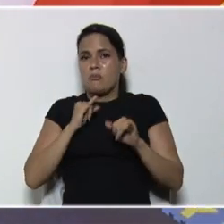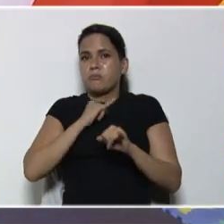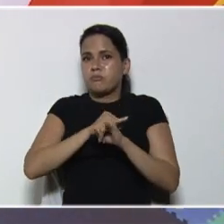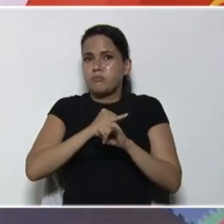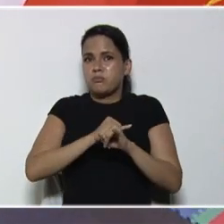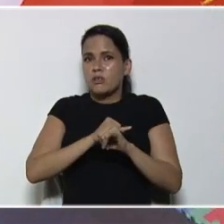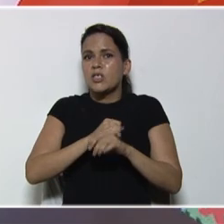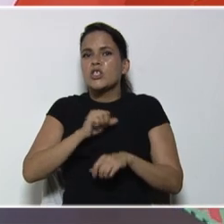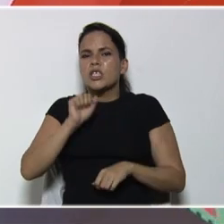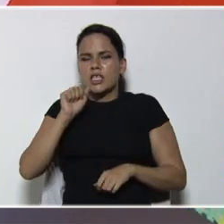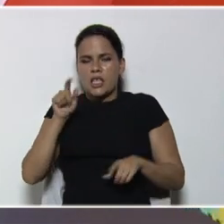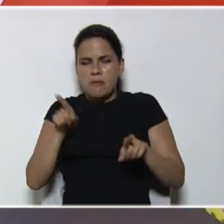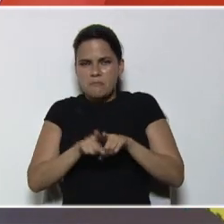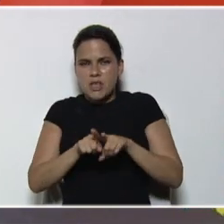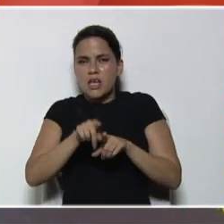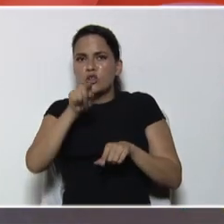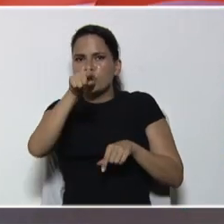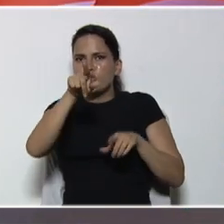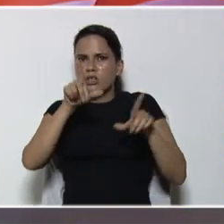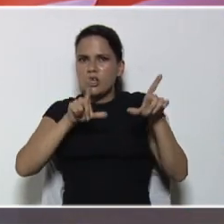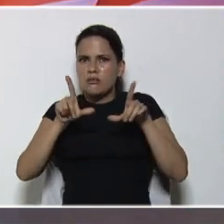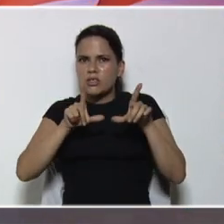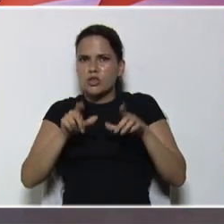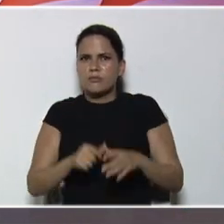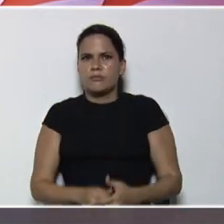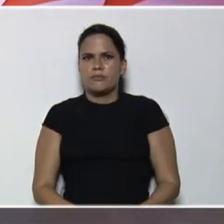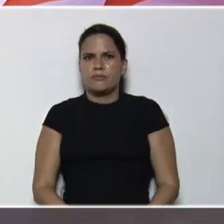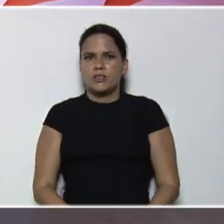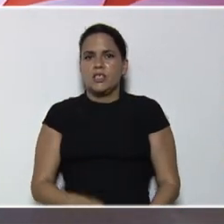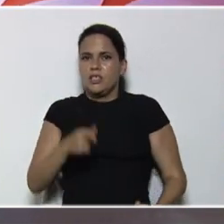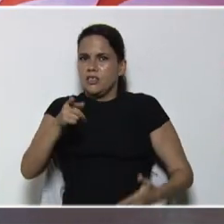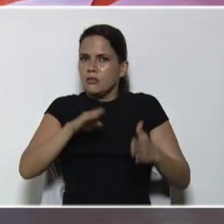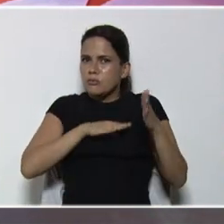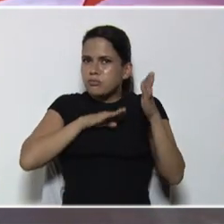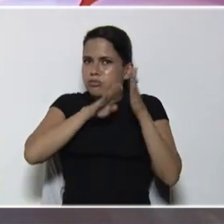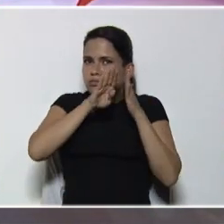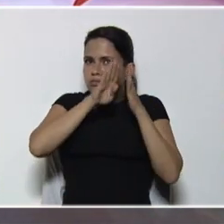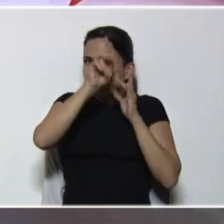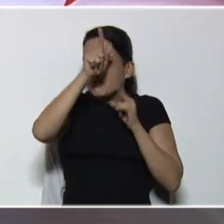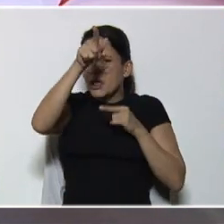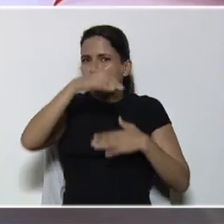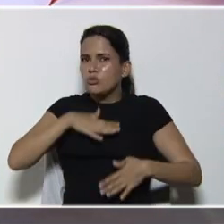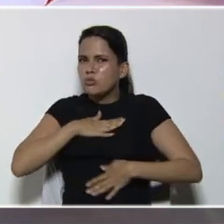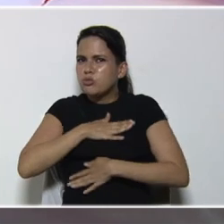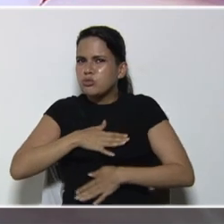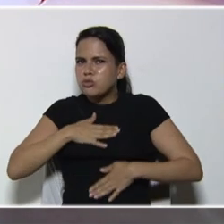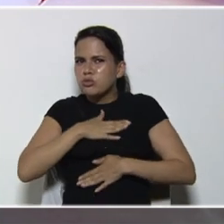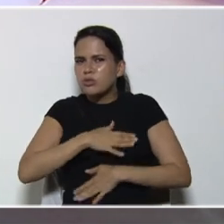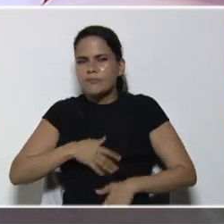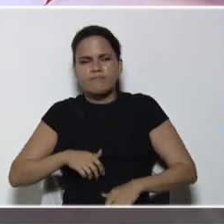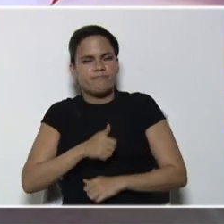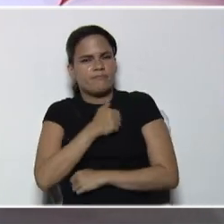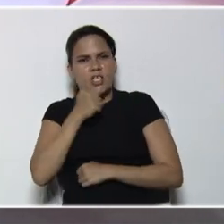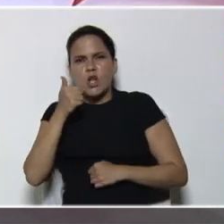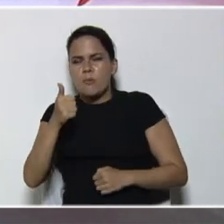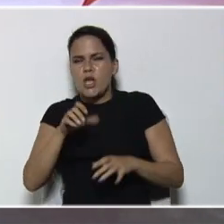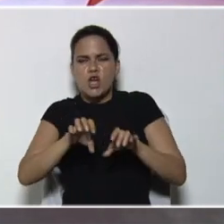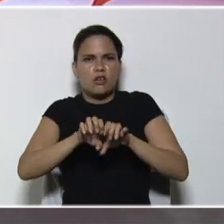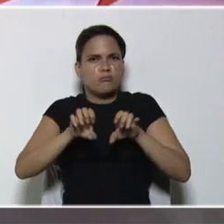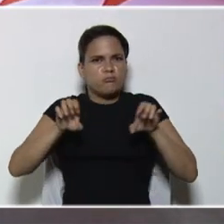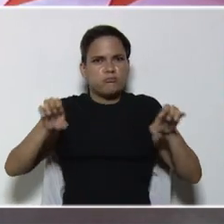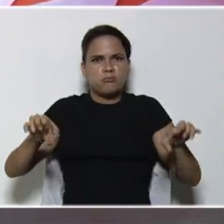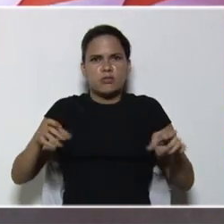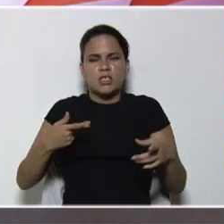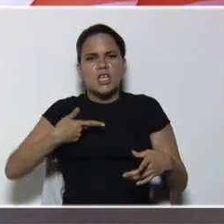sino también, en la pantalla, que a continuación, se desarrolla, para que tú disfrutes, de la mejor programación, educativa,